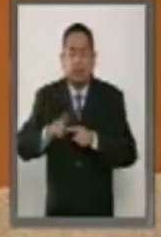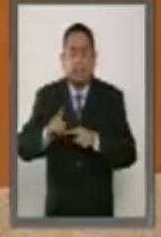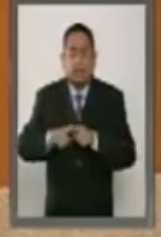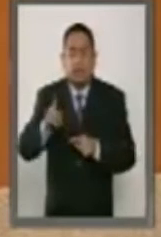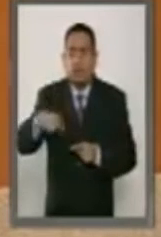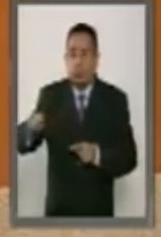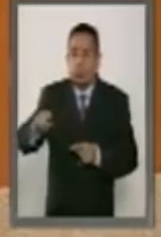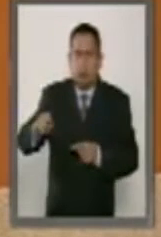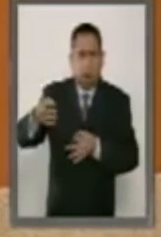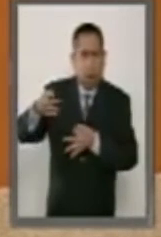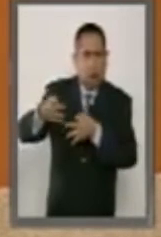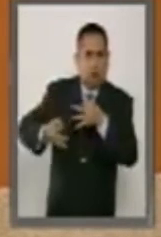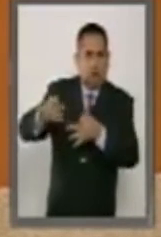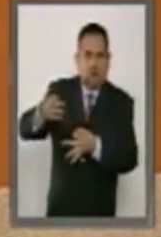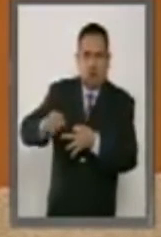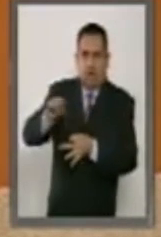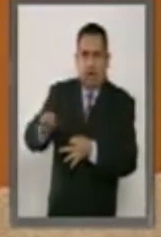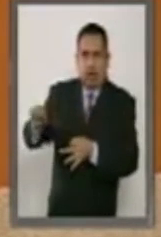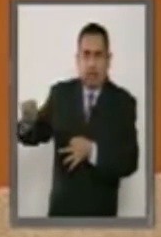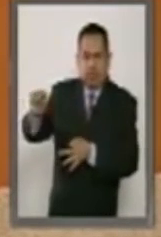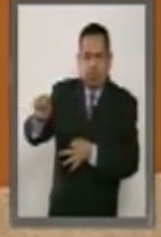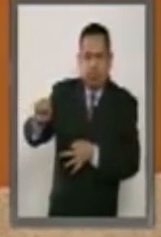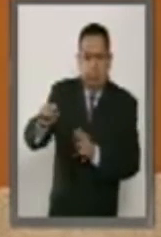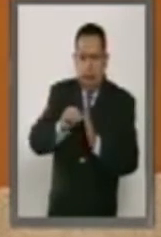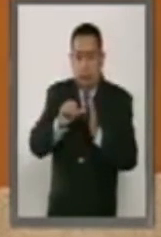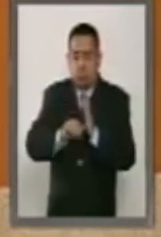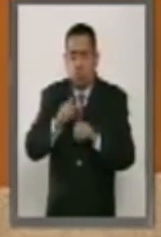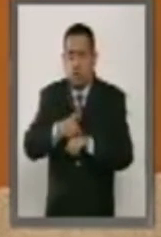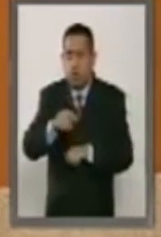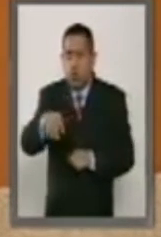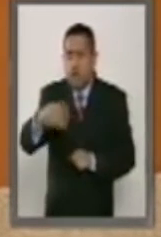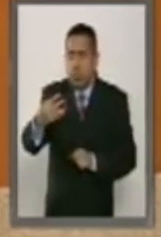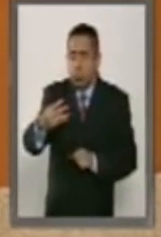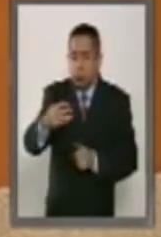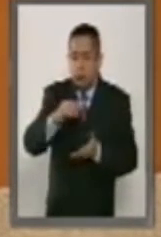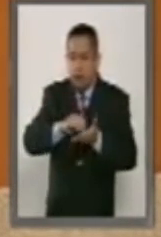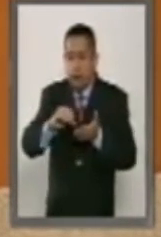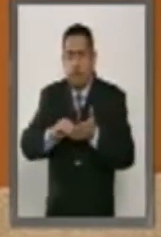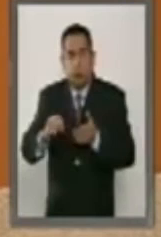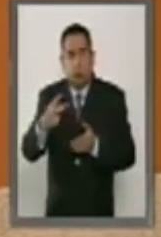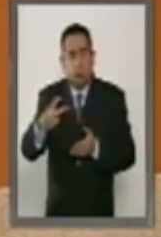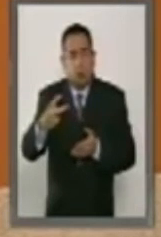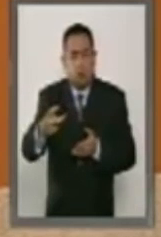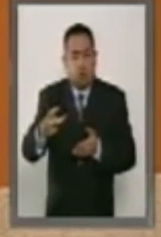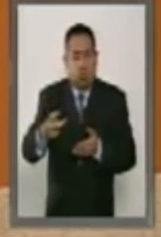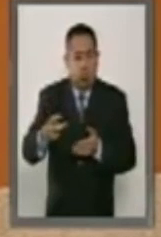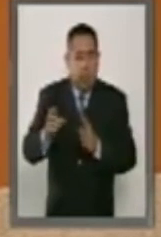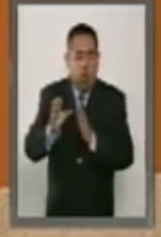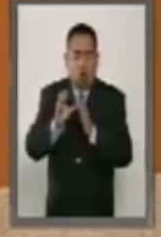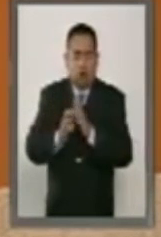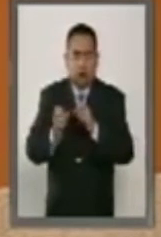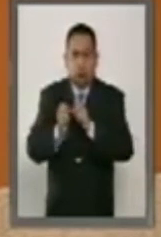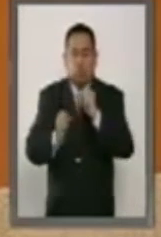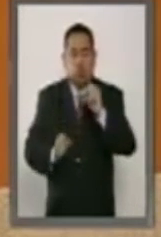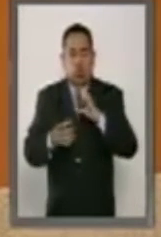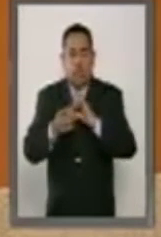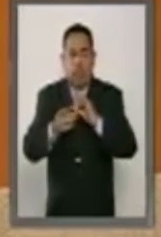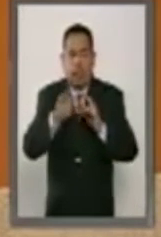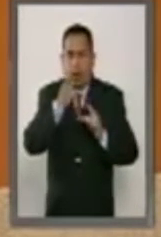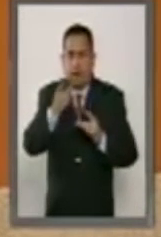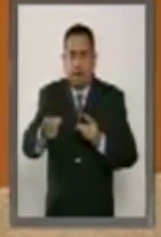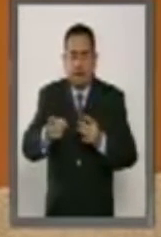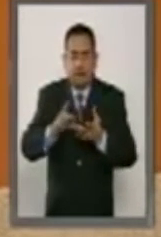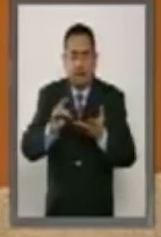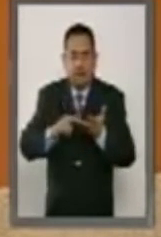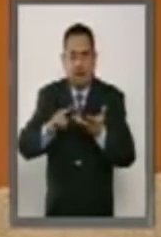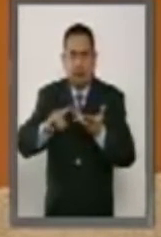las jurisdiccionales. El artículo 14, párrafo segundo de la Constitución, señala que